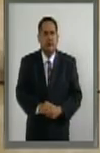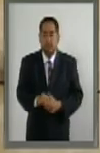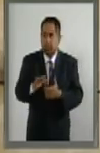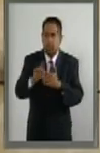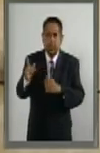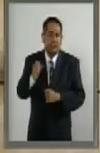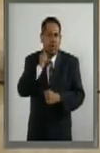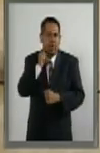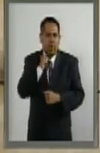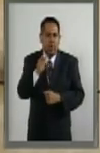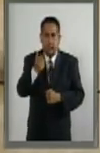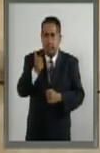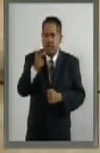Gracias, senadora Gabriela Cuevas.